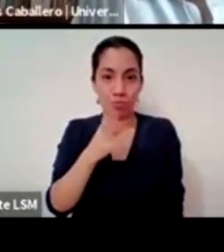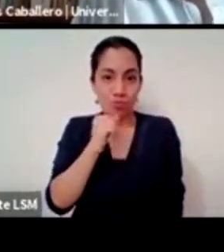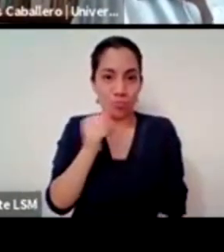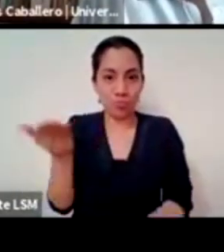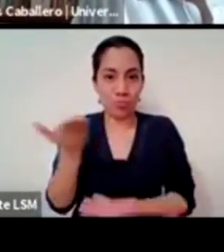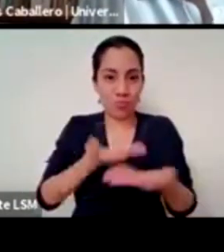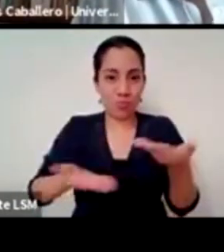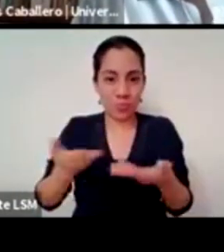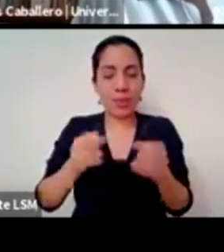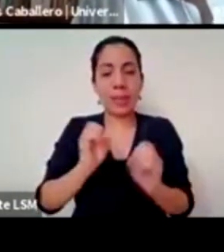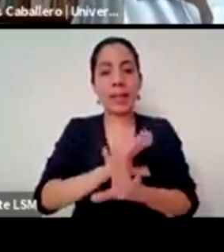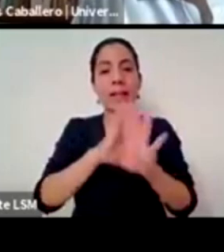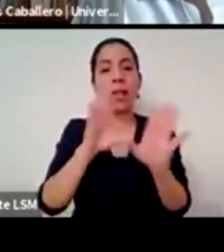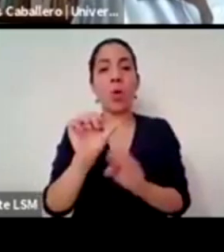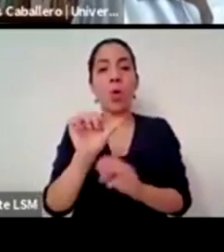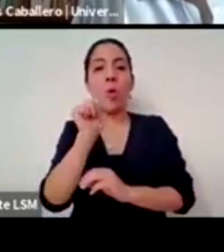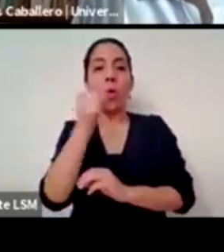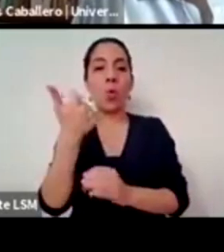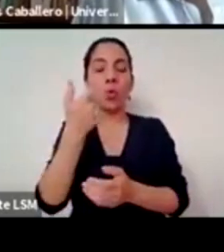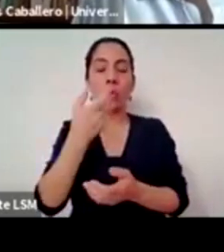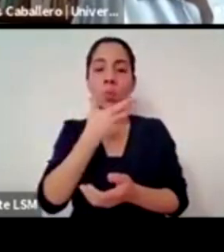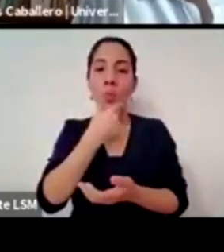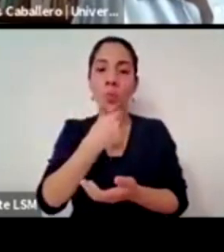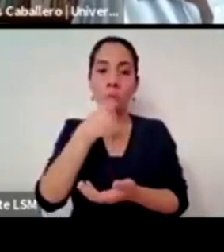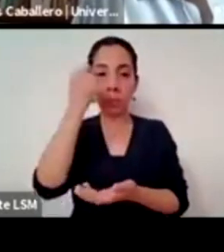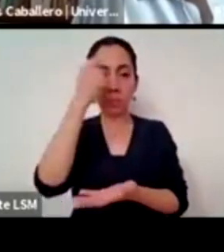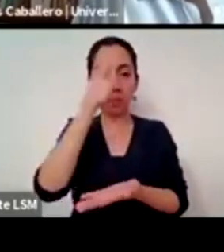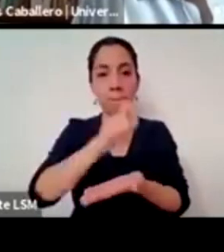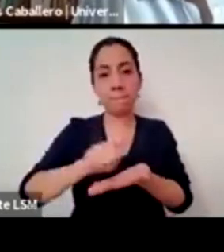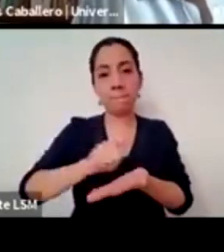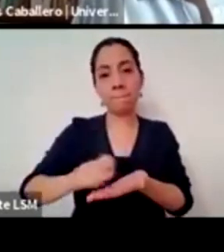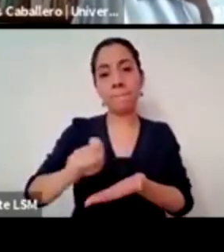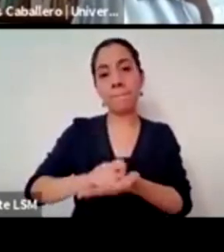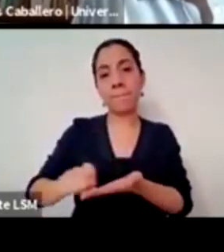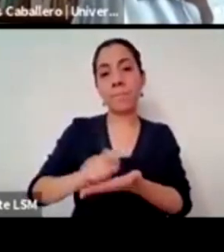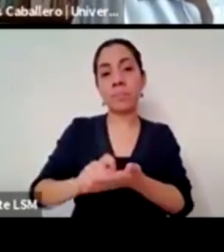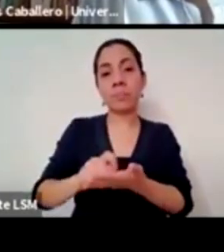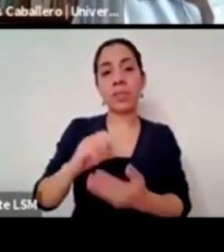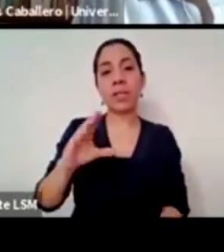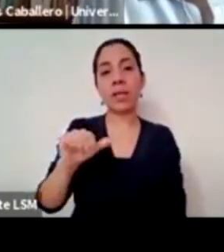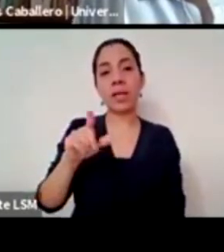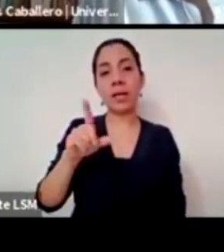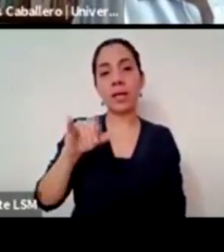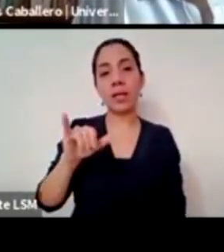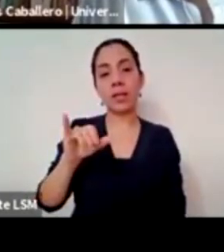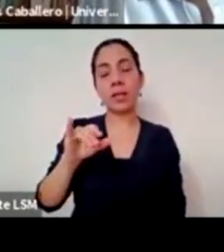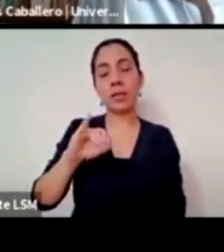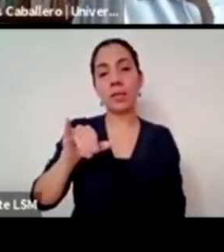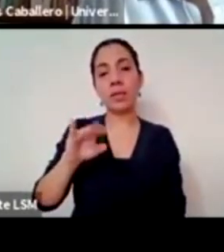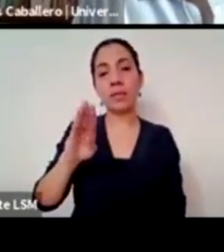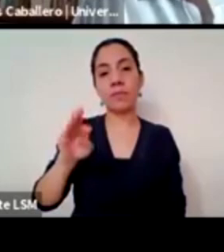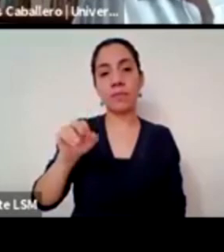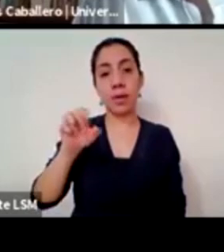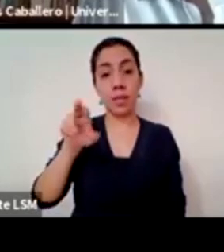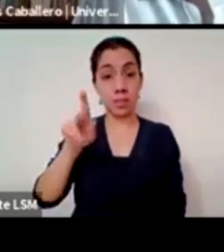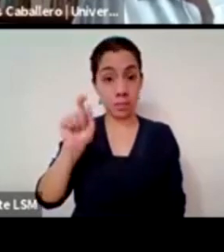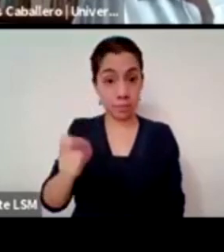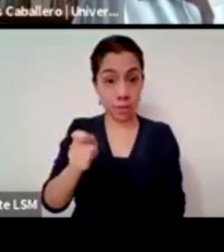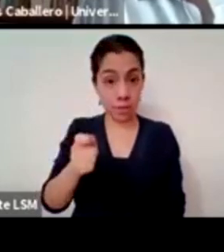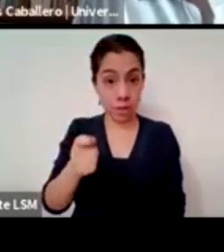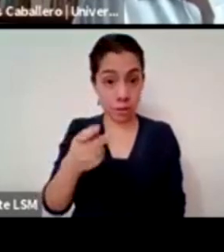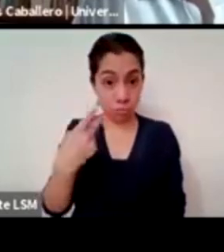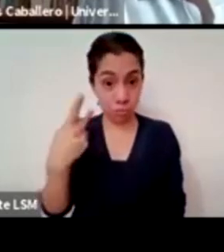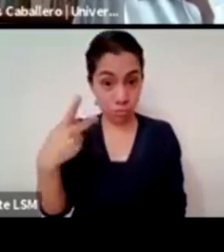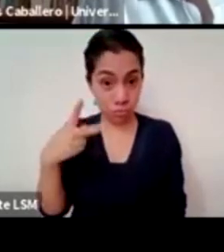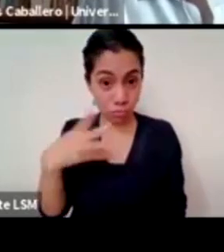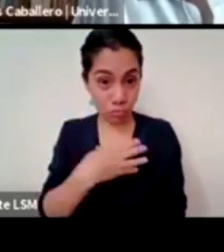escritor libanés que Khalil Gibran que dice tus hijos no son tus hijos esas son a mi